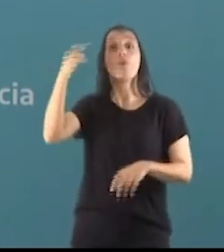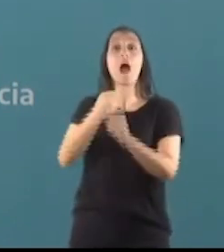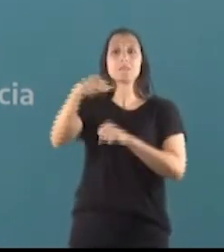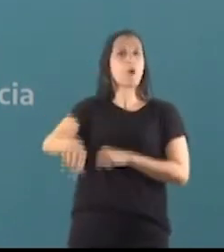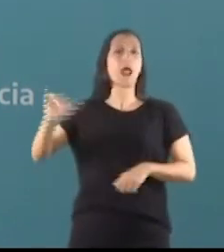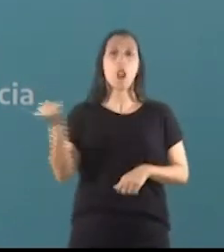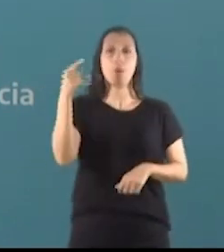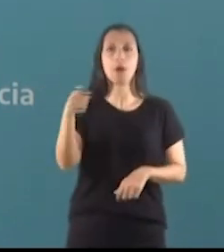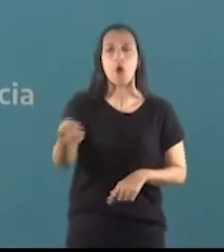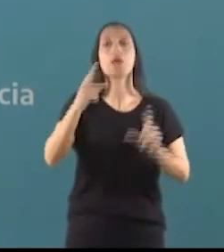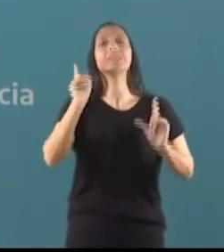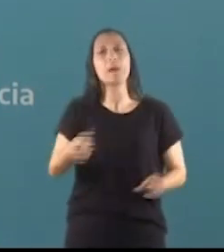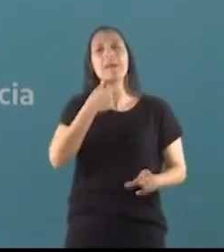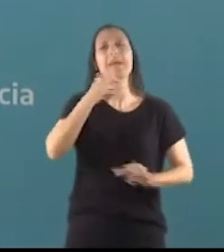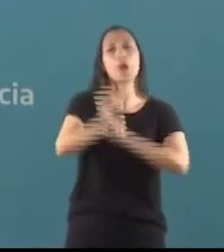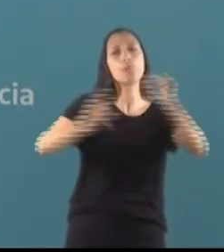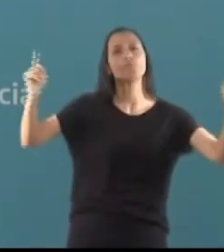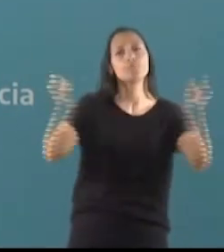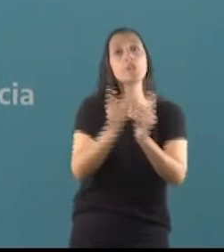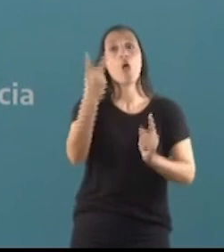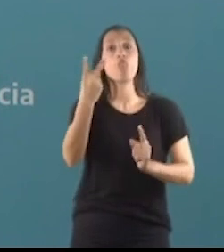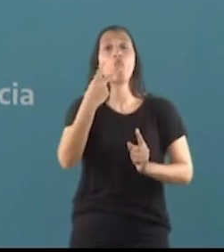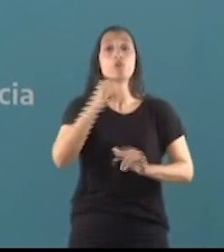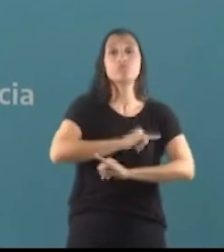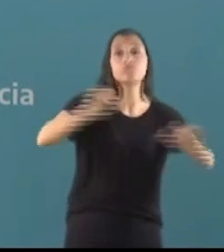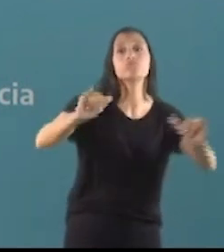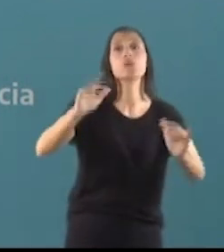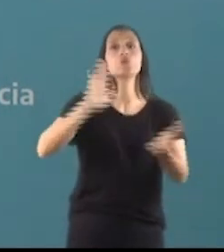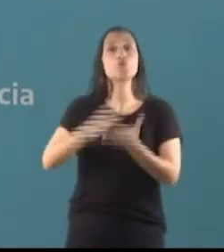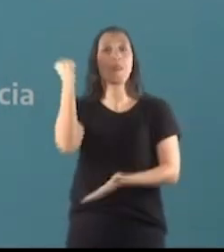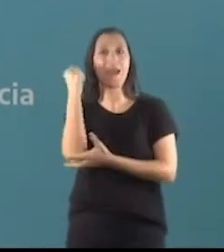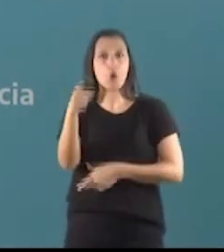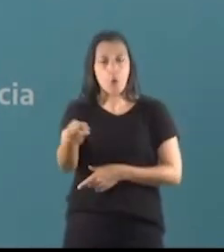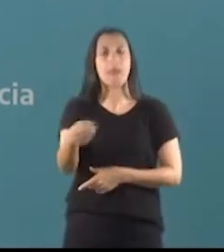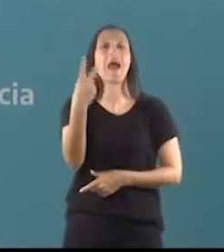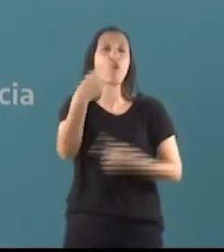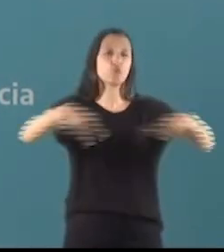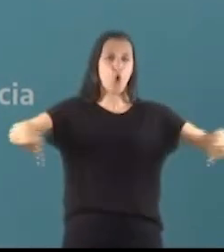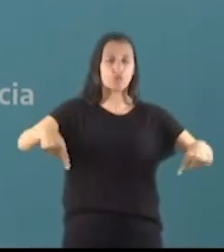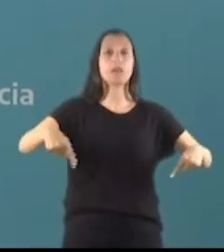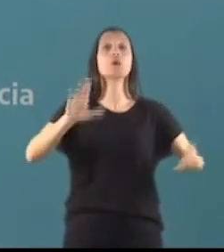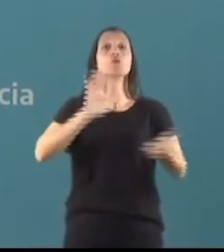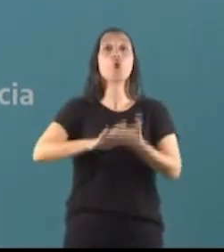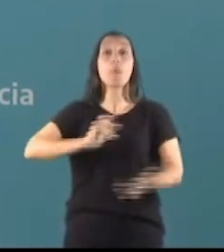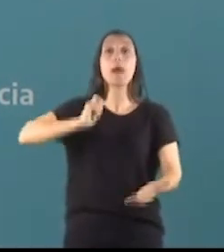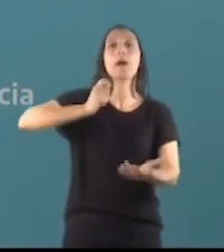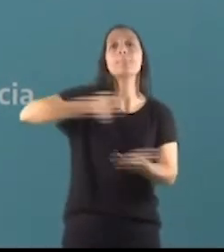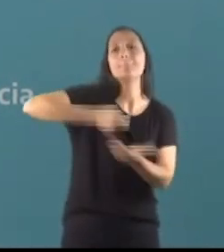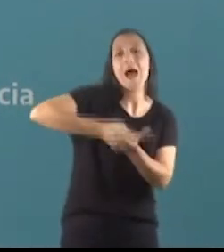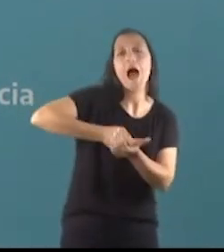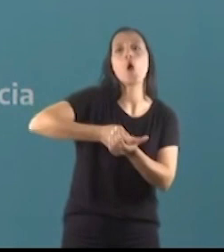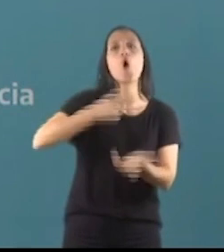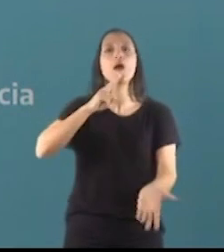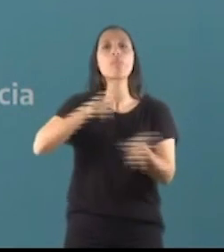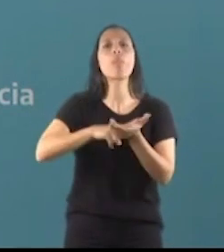todo esto quiero también sintetizar los anuncios económicos que se han hecho en los últimos días con respecto al pago de ganancias sobre el aguinaldo,